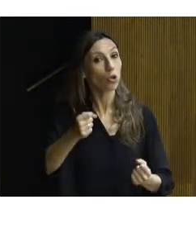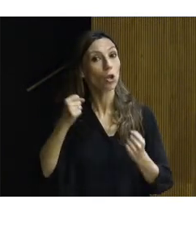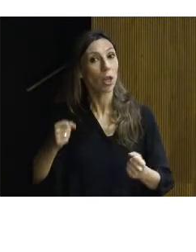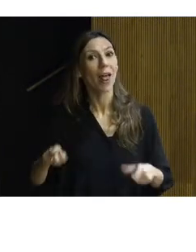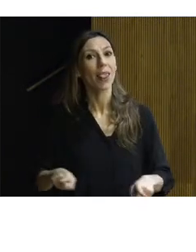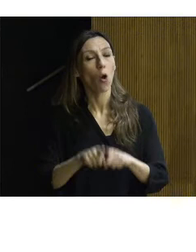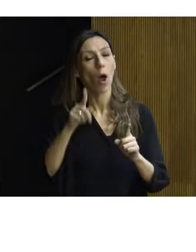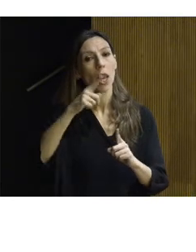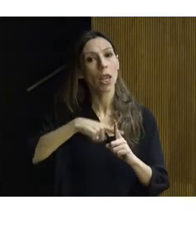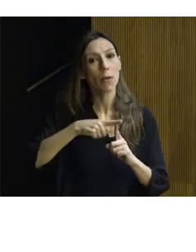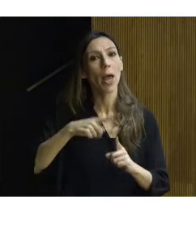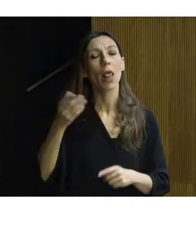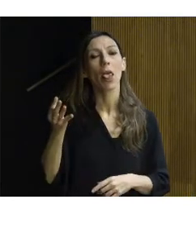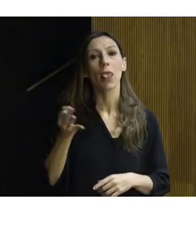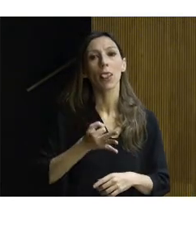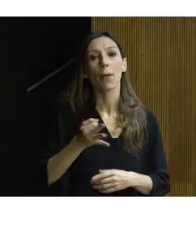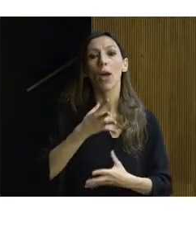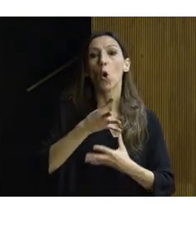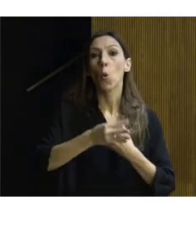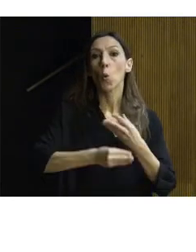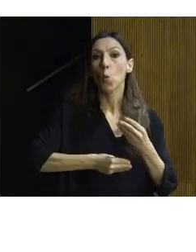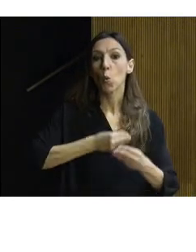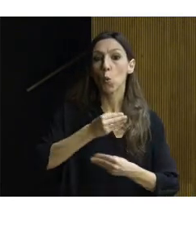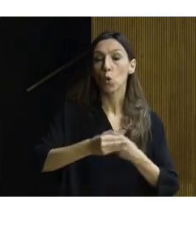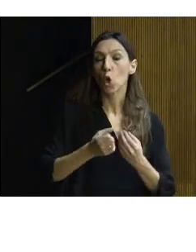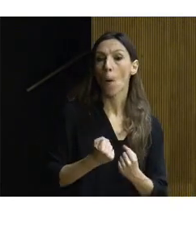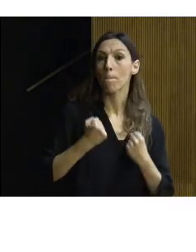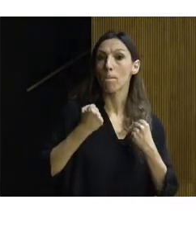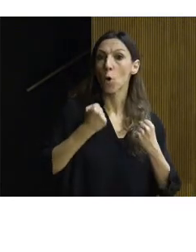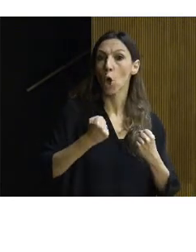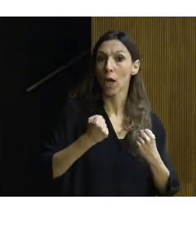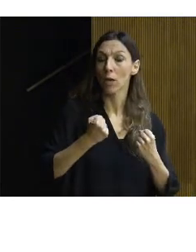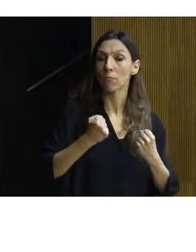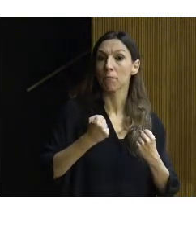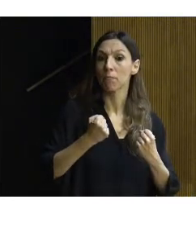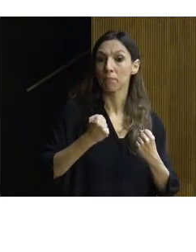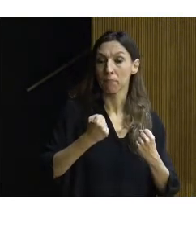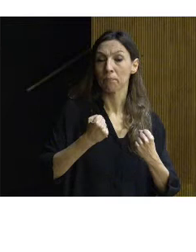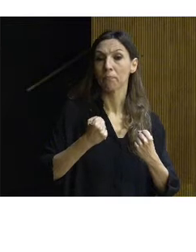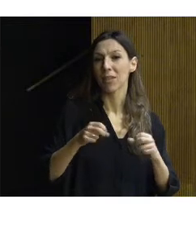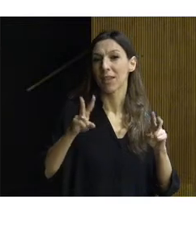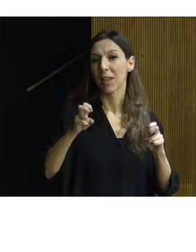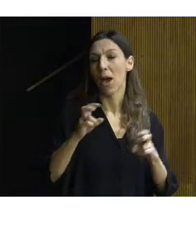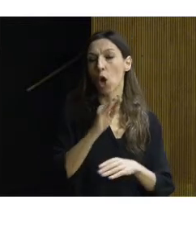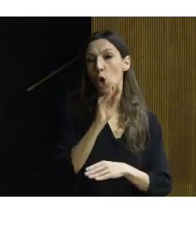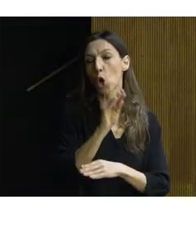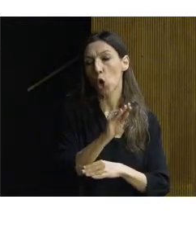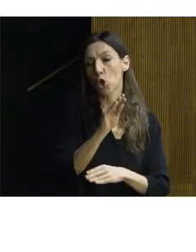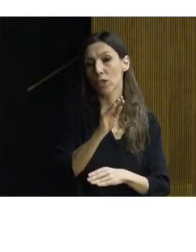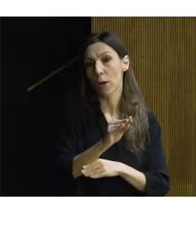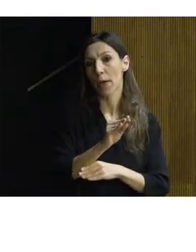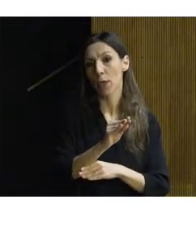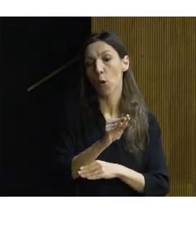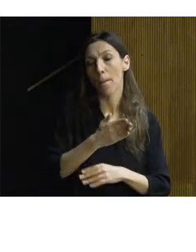nivel, que hagan más uso de los poderes que les han sido conferidos en cuanto a la conservación del patrimonio arquitectónico,